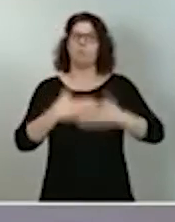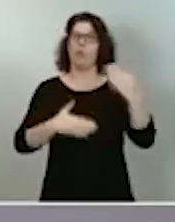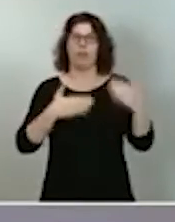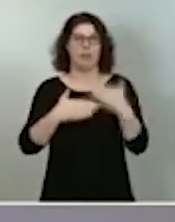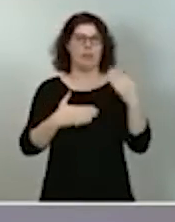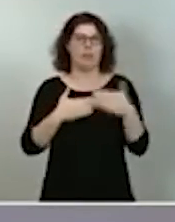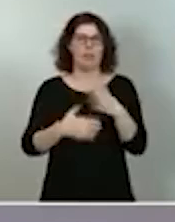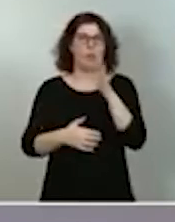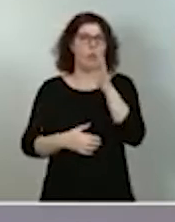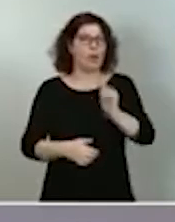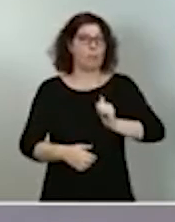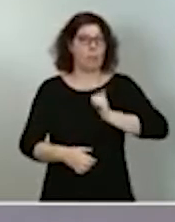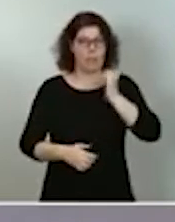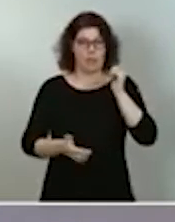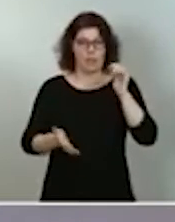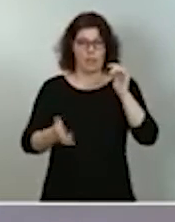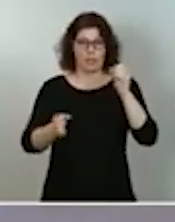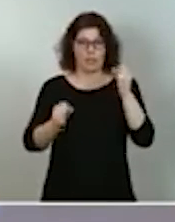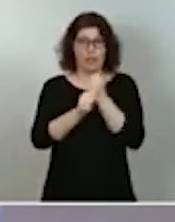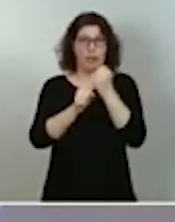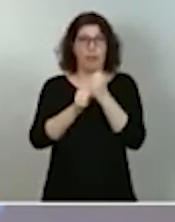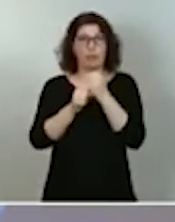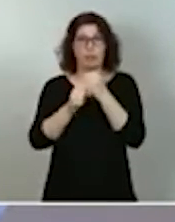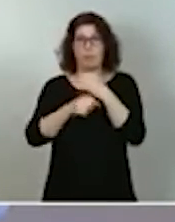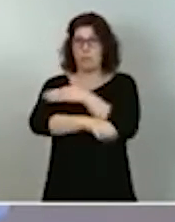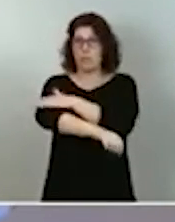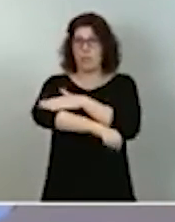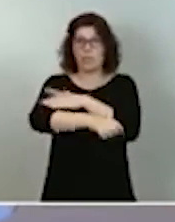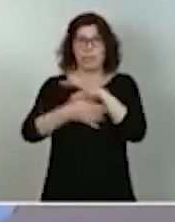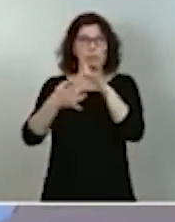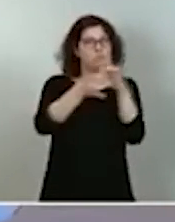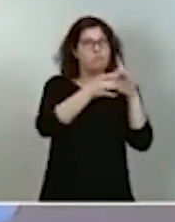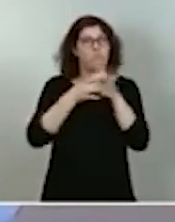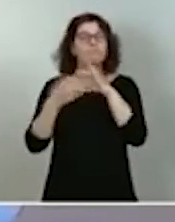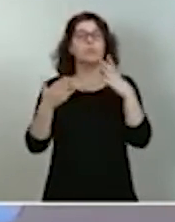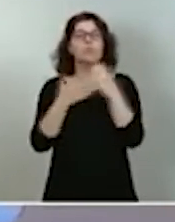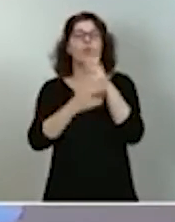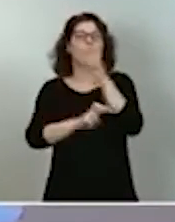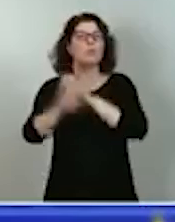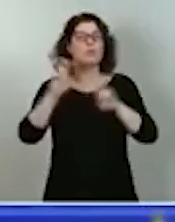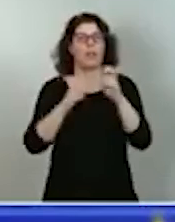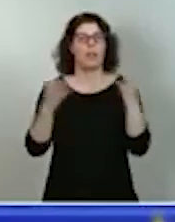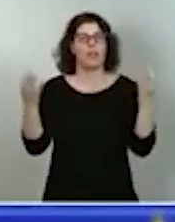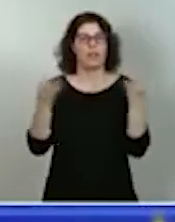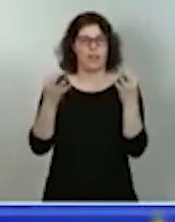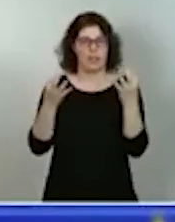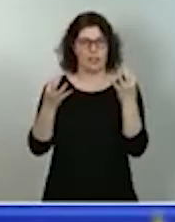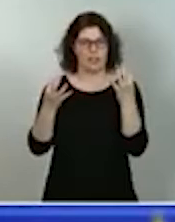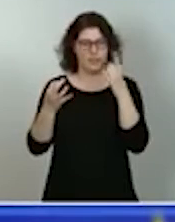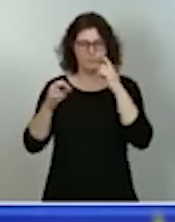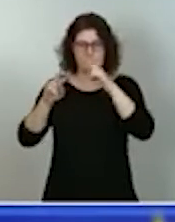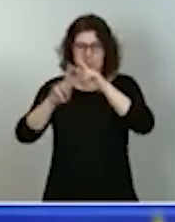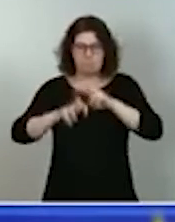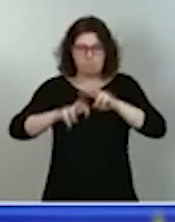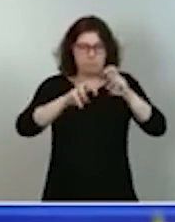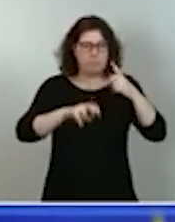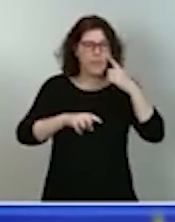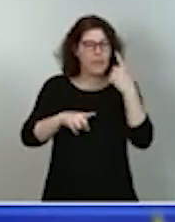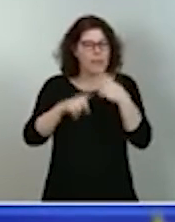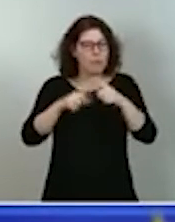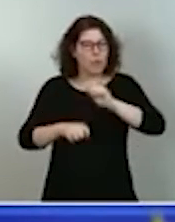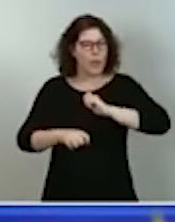coral con todos los ministerios registrando cuáles son los elementos que nos hacen a veces lentos